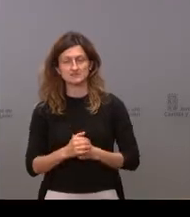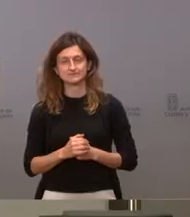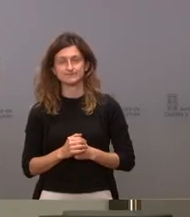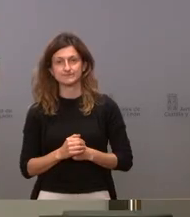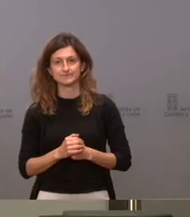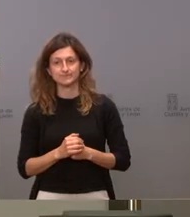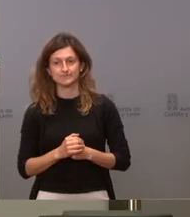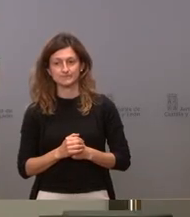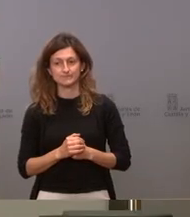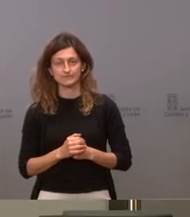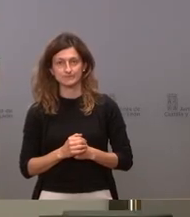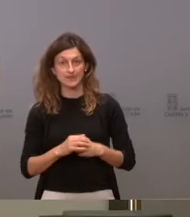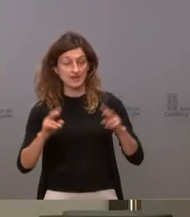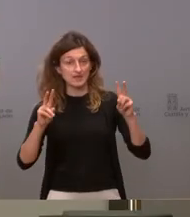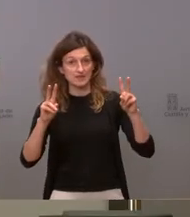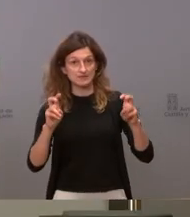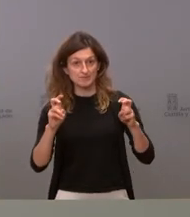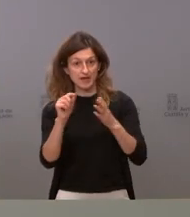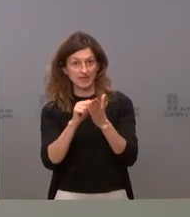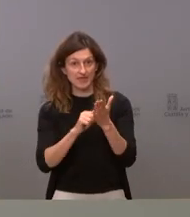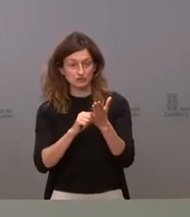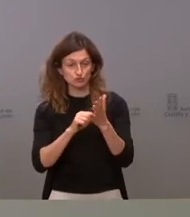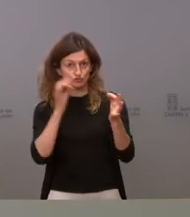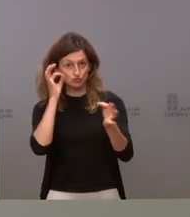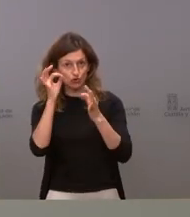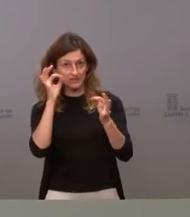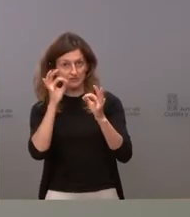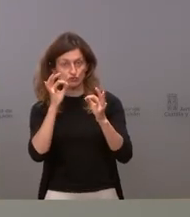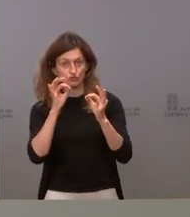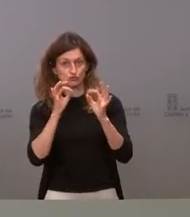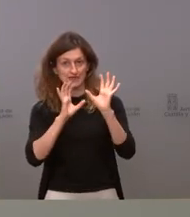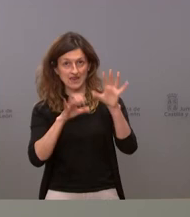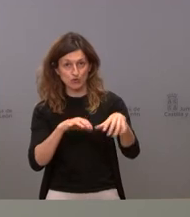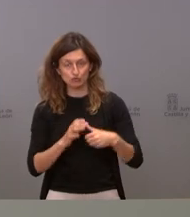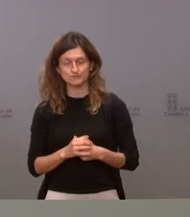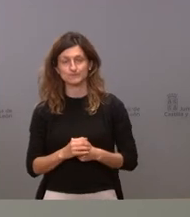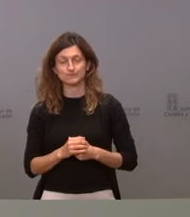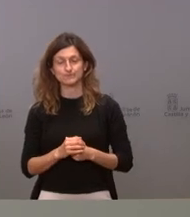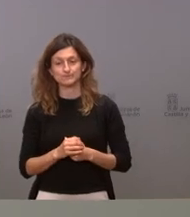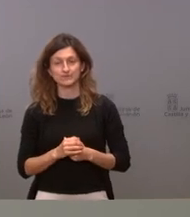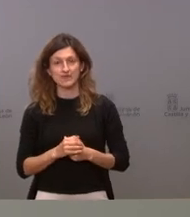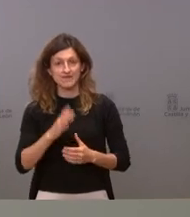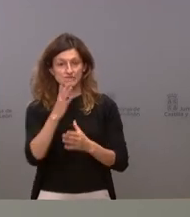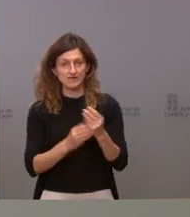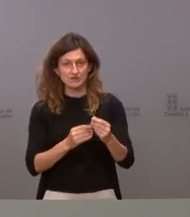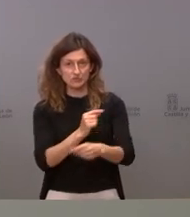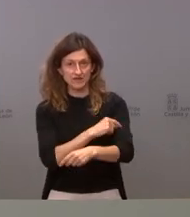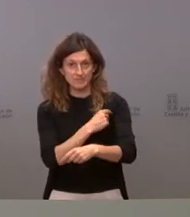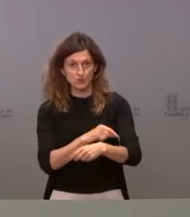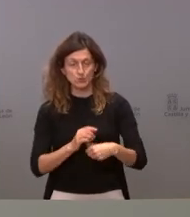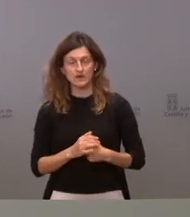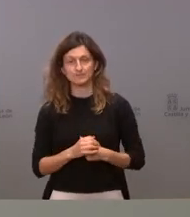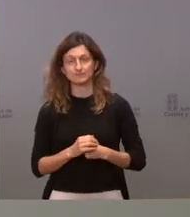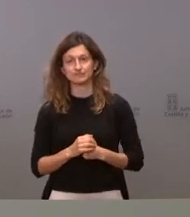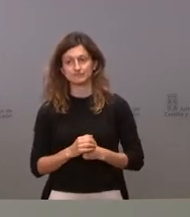bueno en relación a los datos concretos de León y el fallo vacunal que también he de